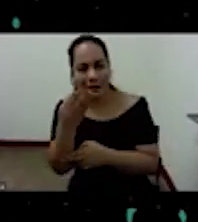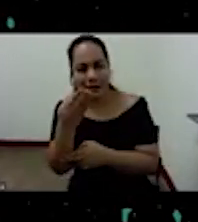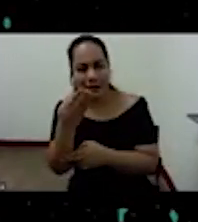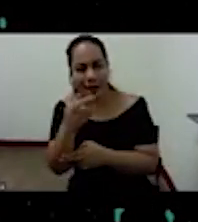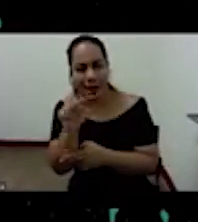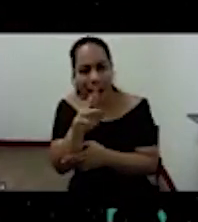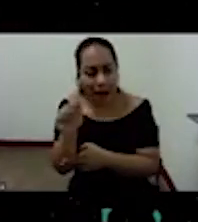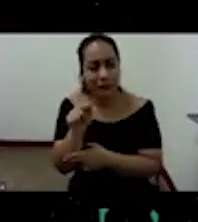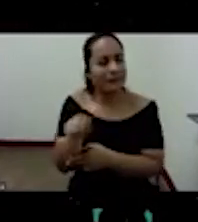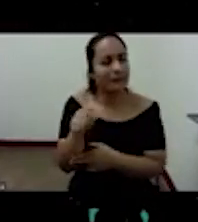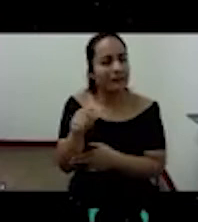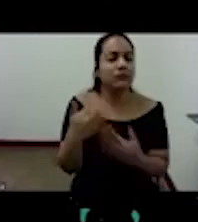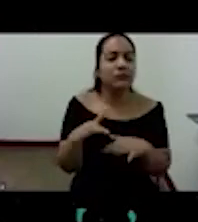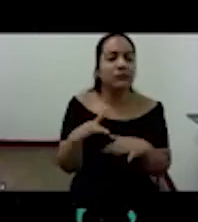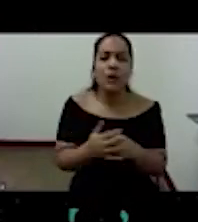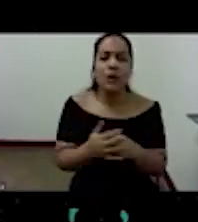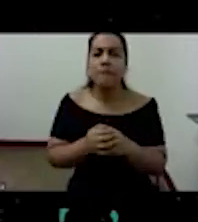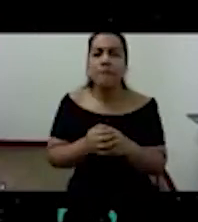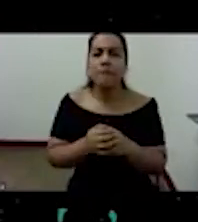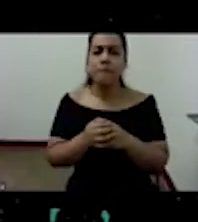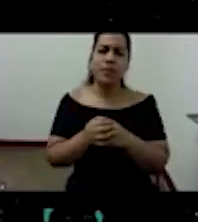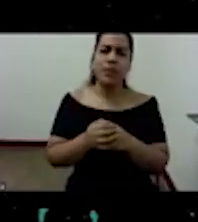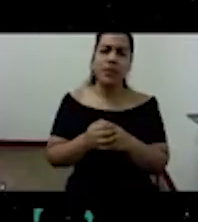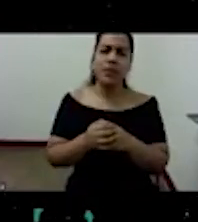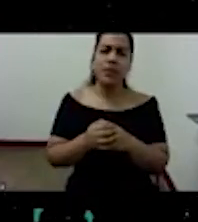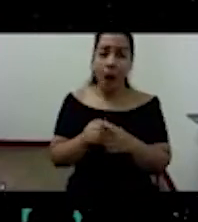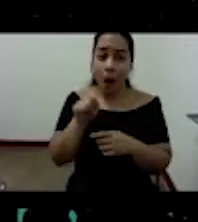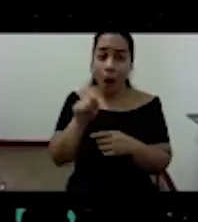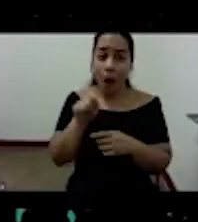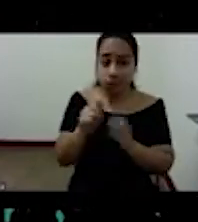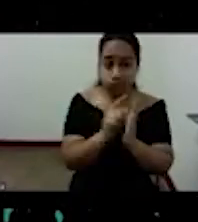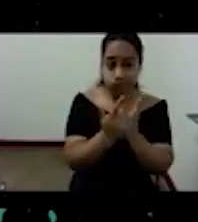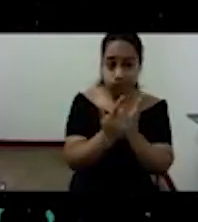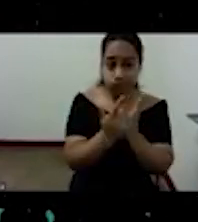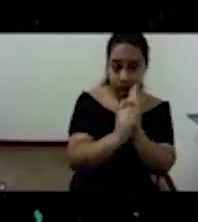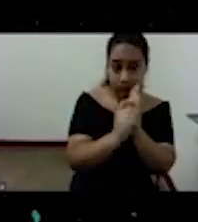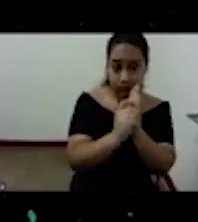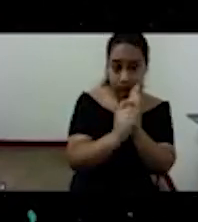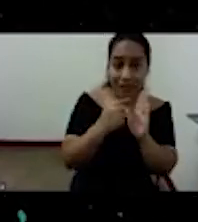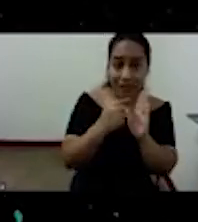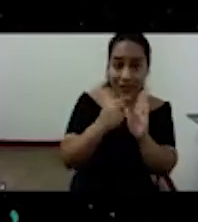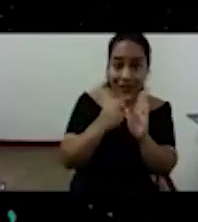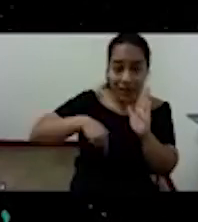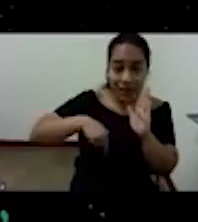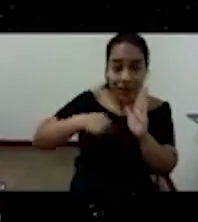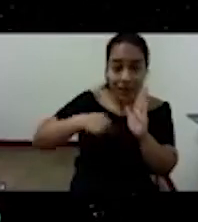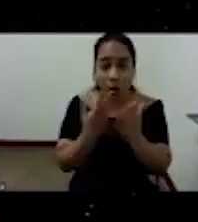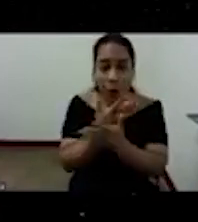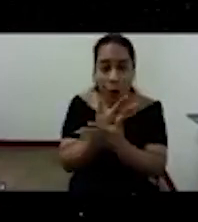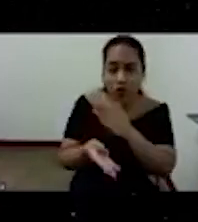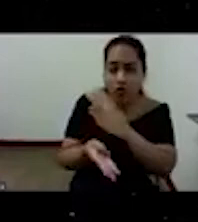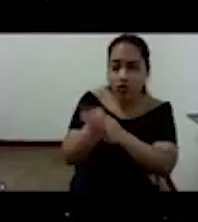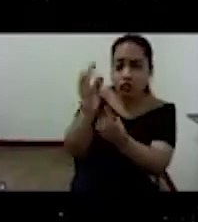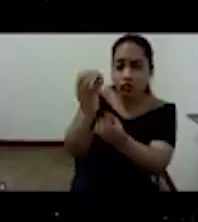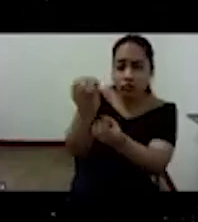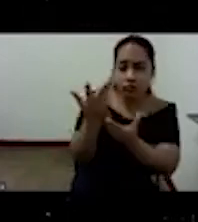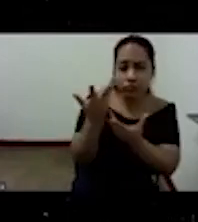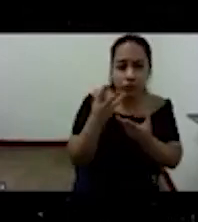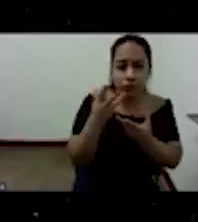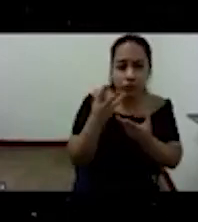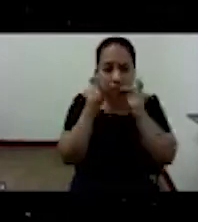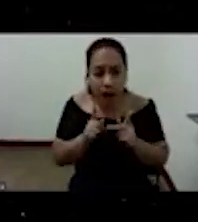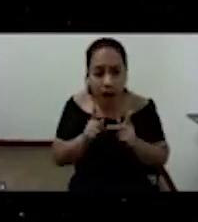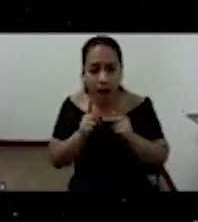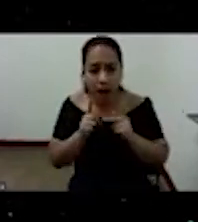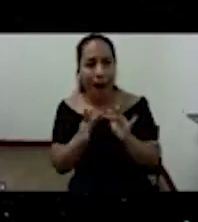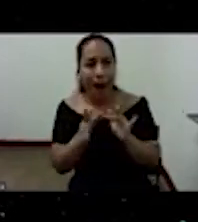en este libro la antigüedad del hombre la antiquity of man